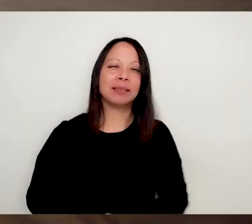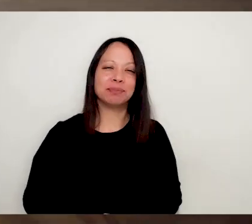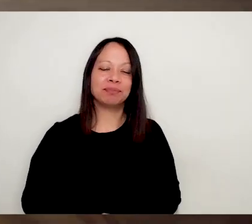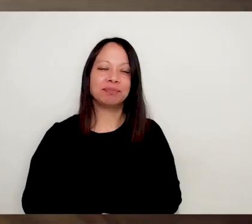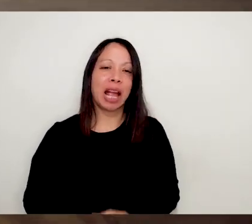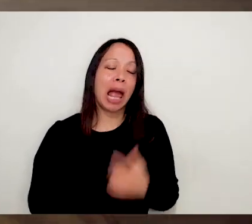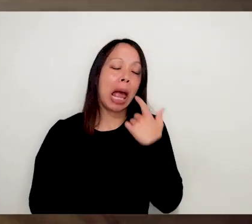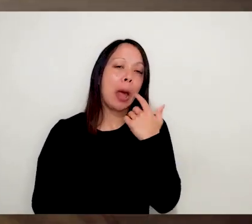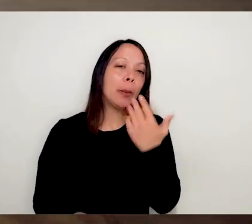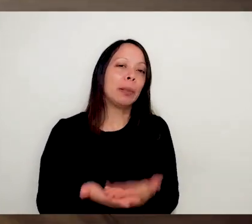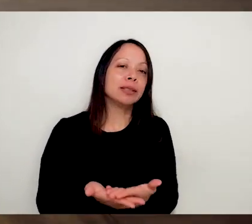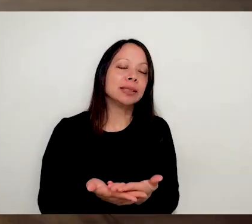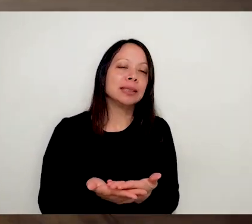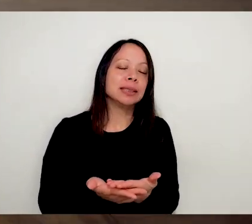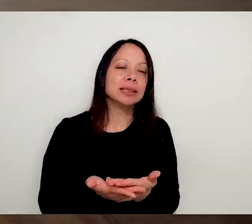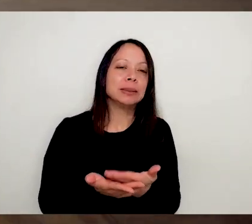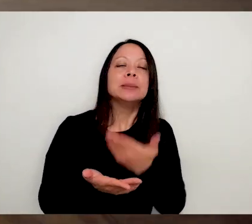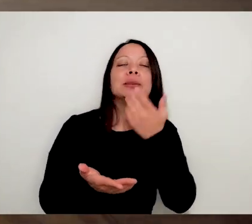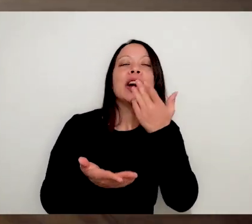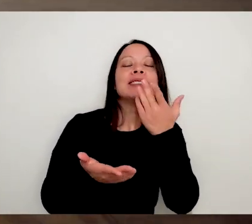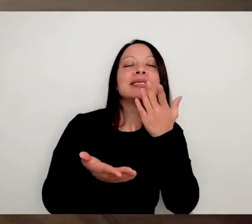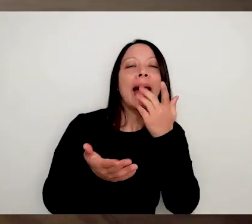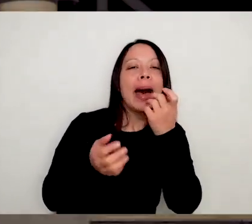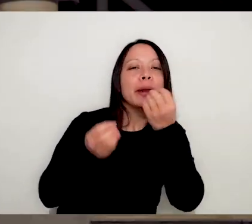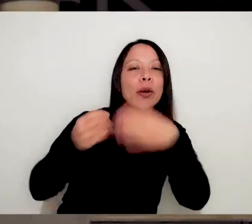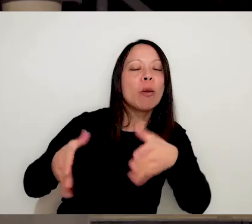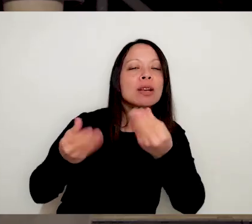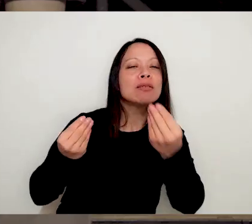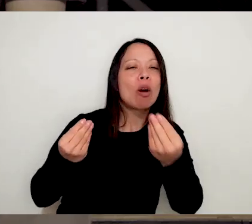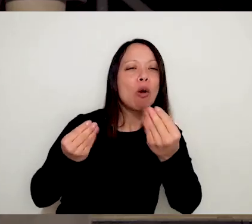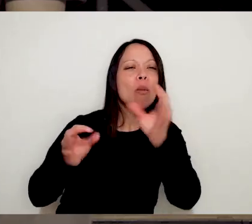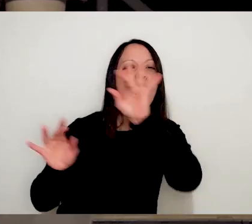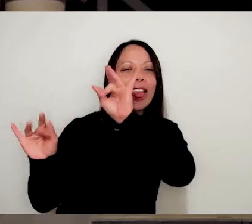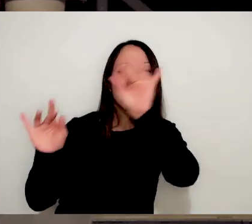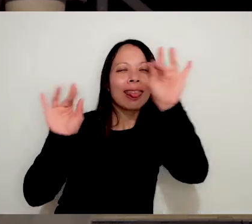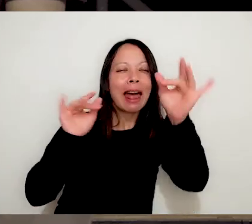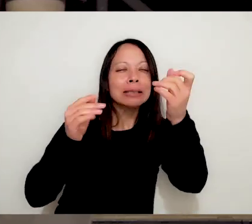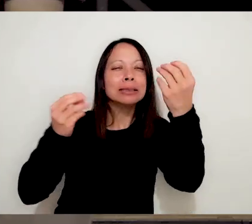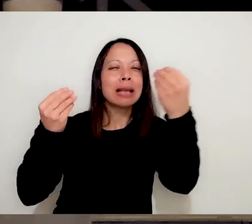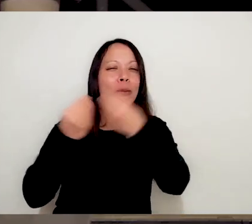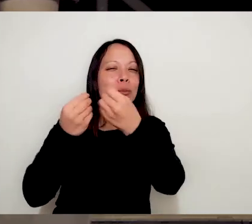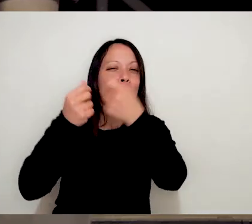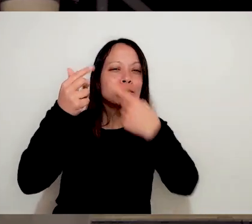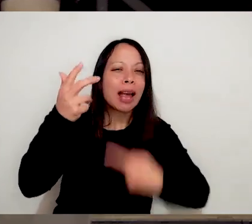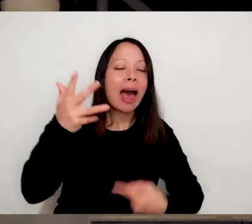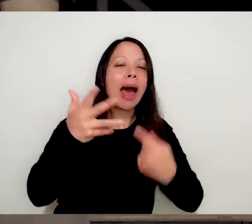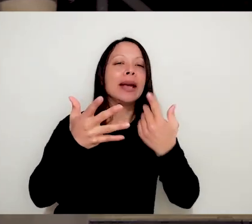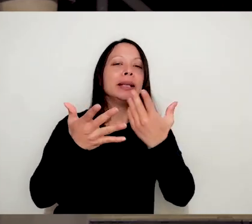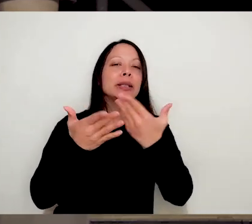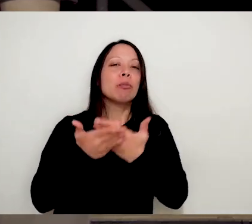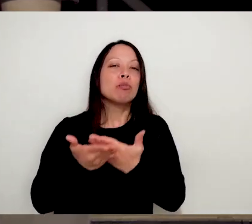Bueno, desde el principio la propuesta nos reconvoca. Pero como quieren hacer algo con un montón de danzas